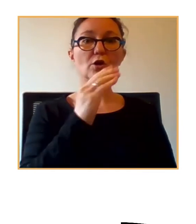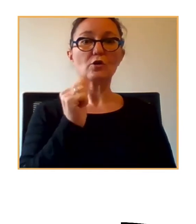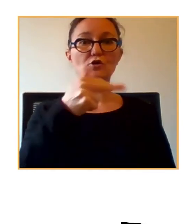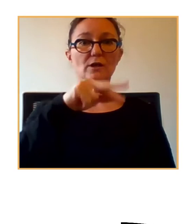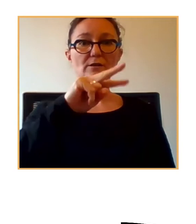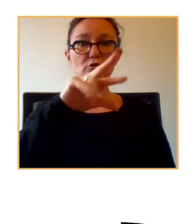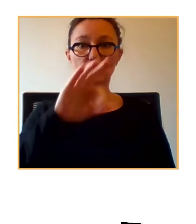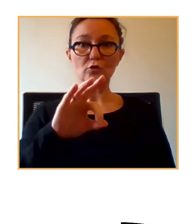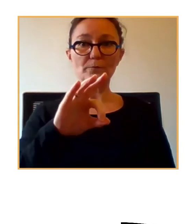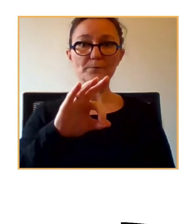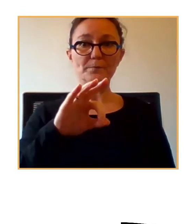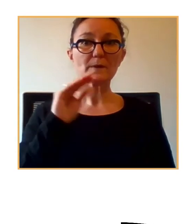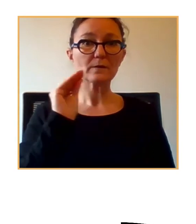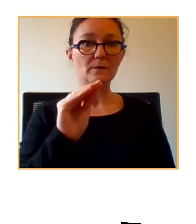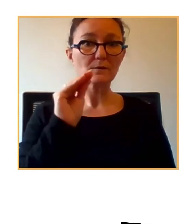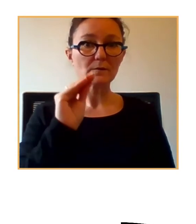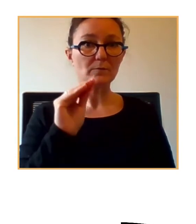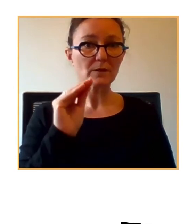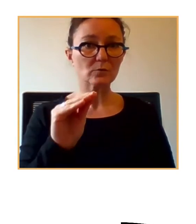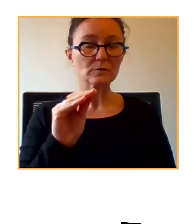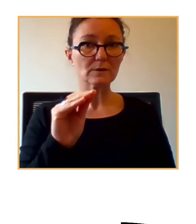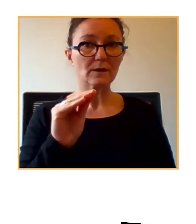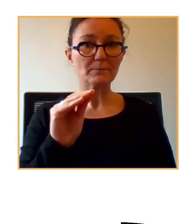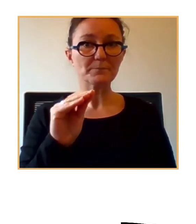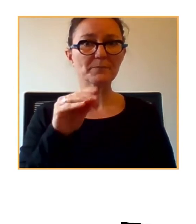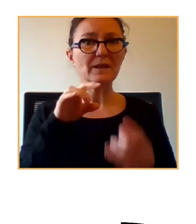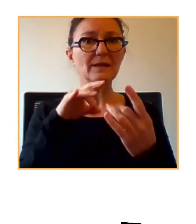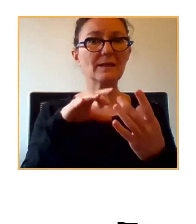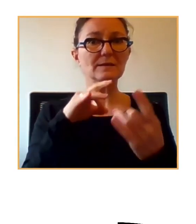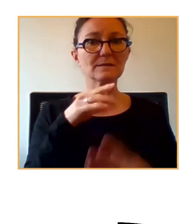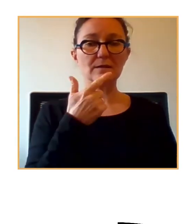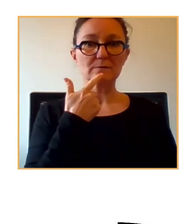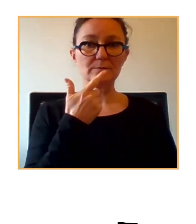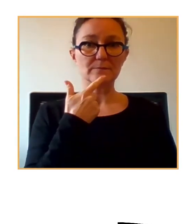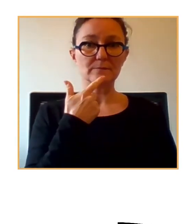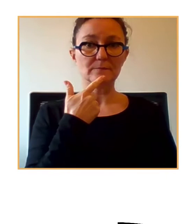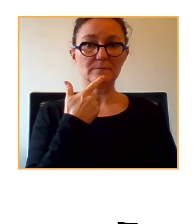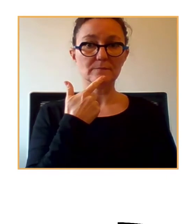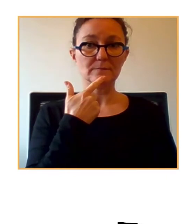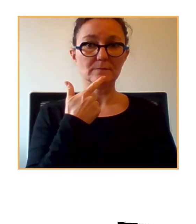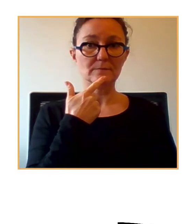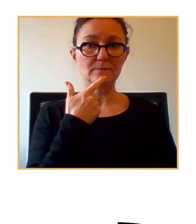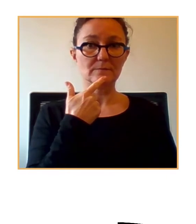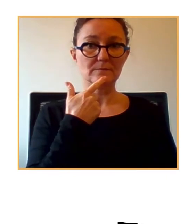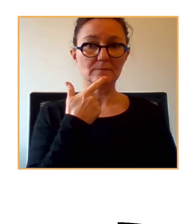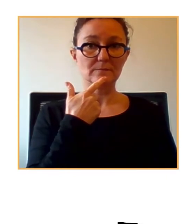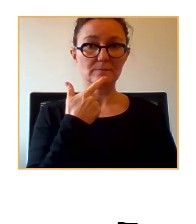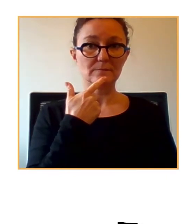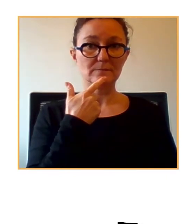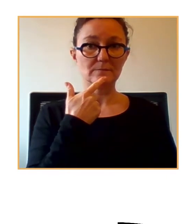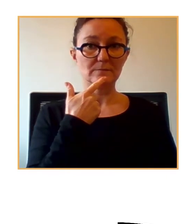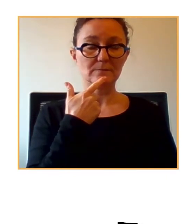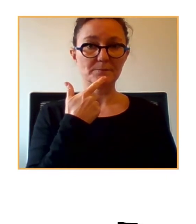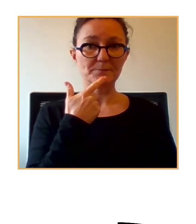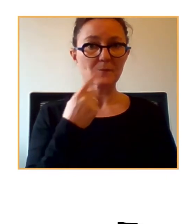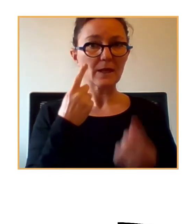una pregunta. Antonina Díblanco nos dice a través del chat que hay una necesidad de pensar en un tercer contexto abierto,